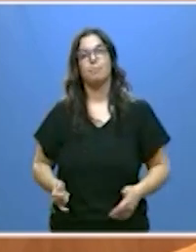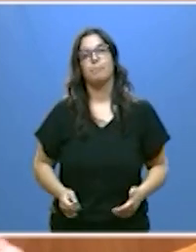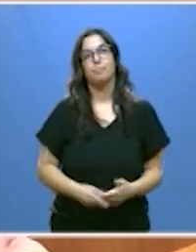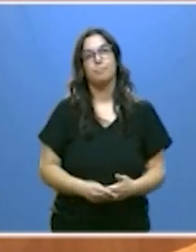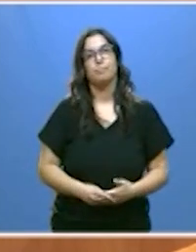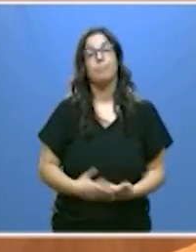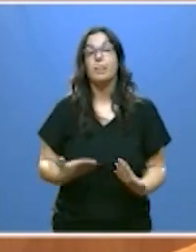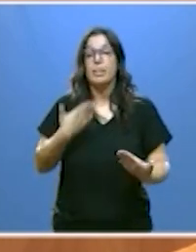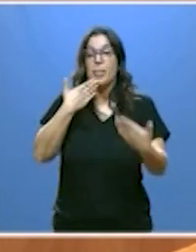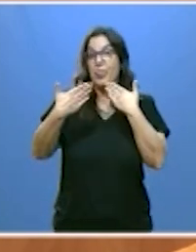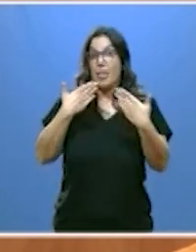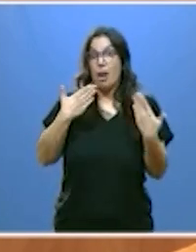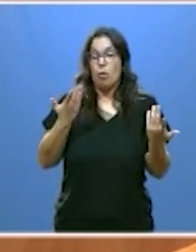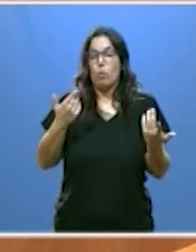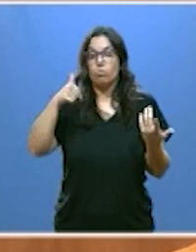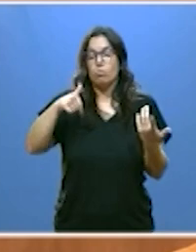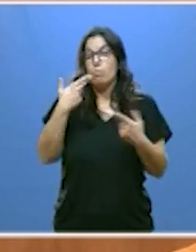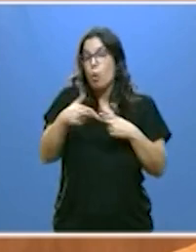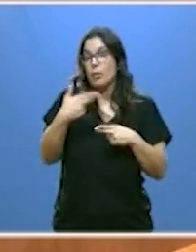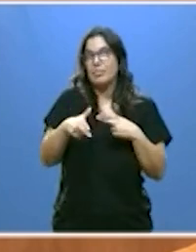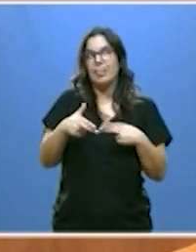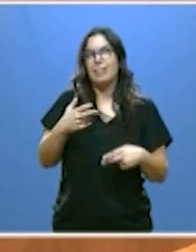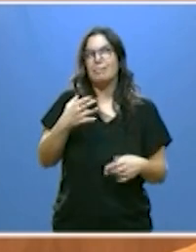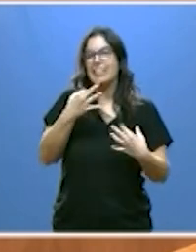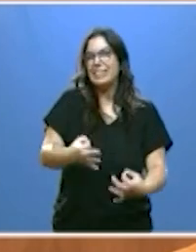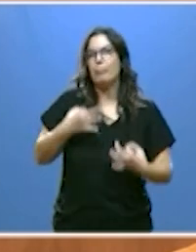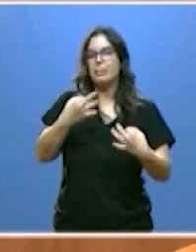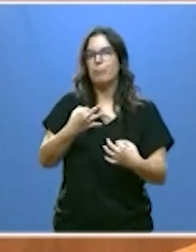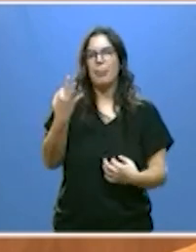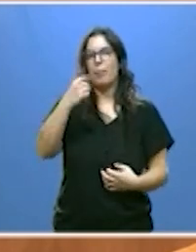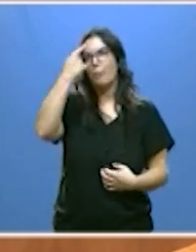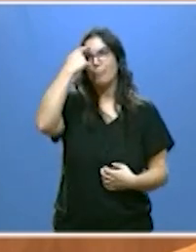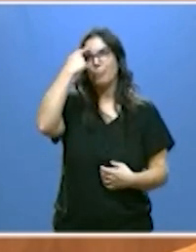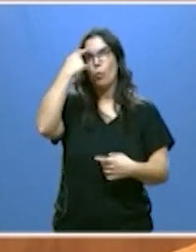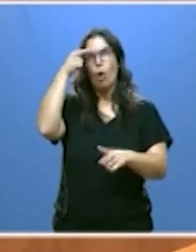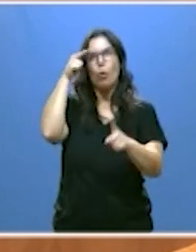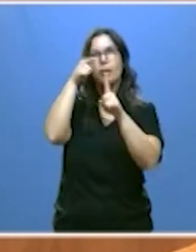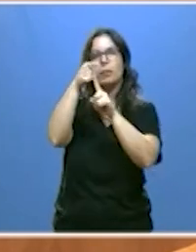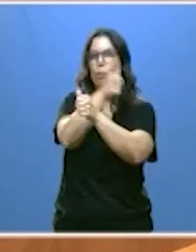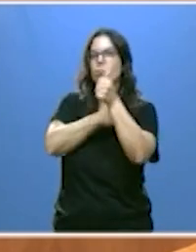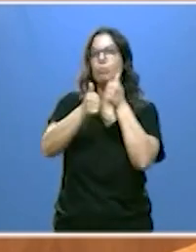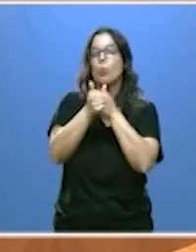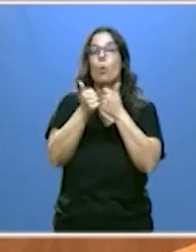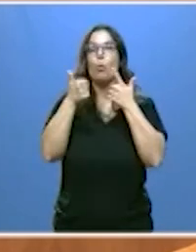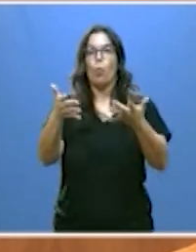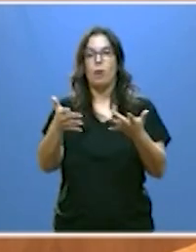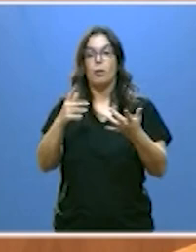Diálogo que en política debe tener siempre un fin primordial, que es conseguir grandes acuerdos que